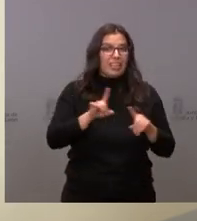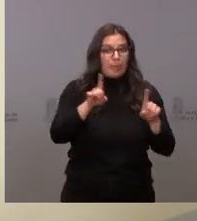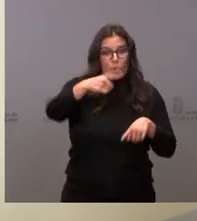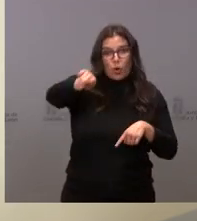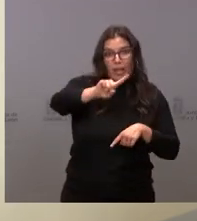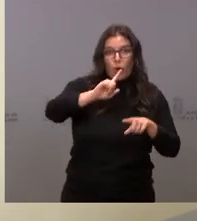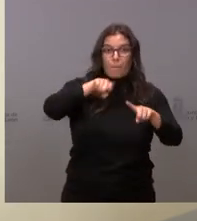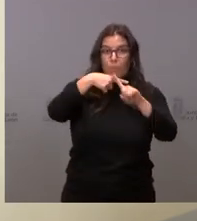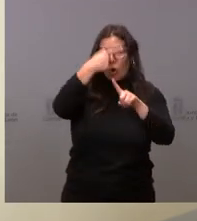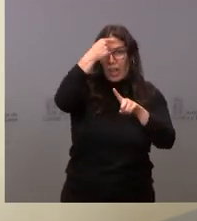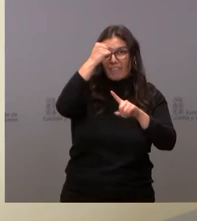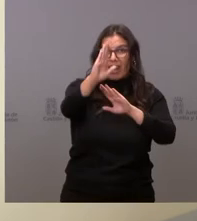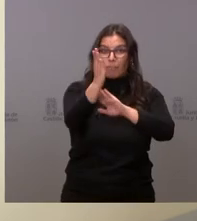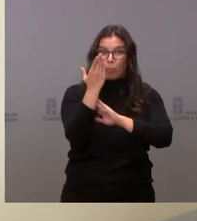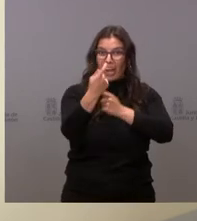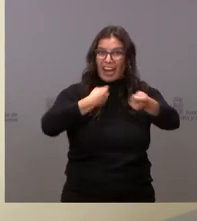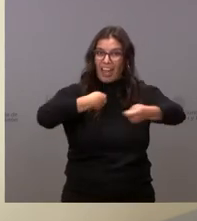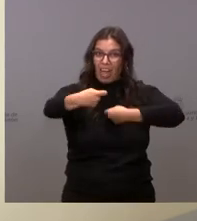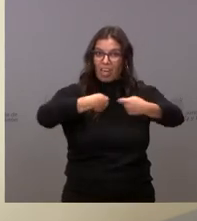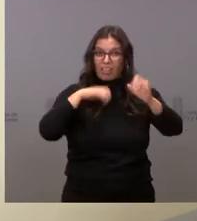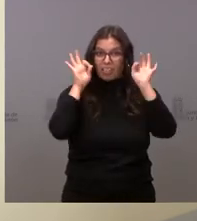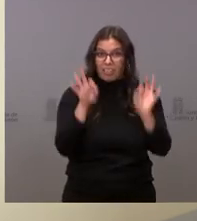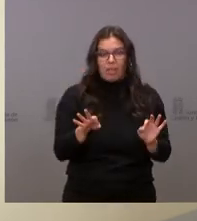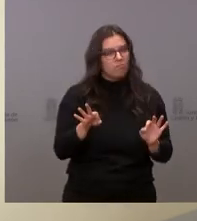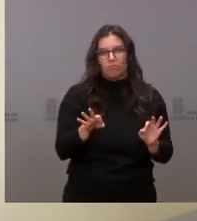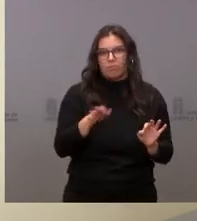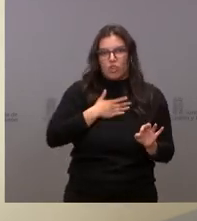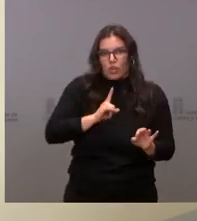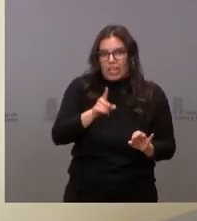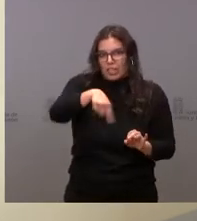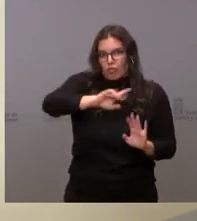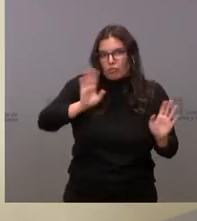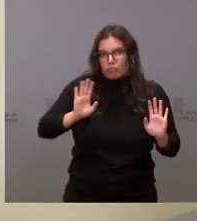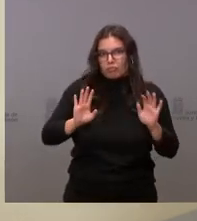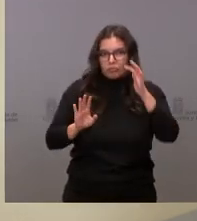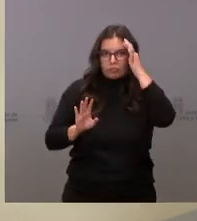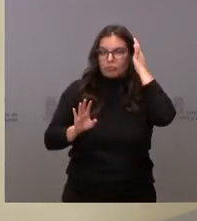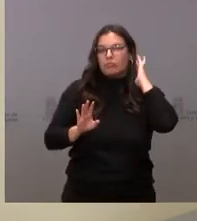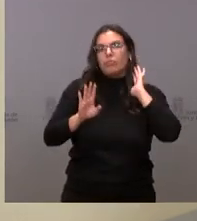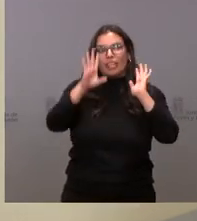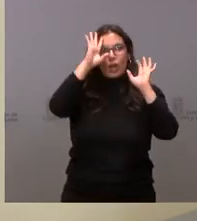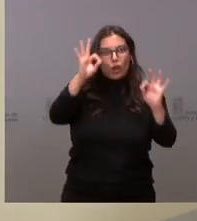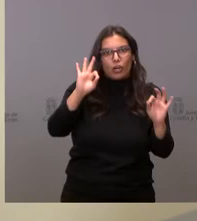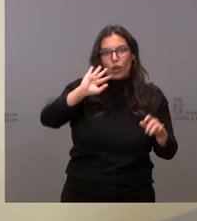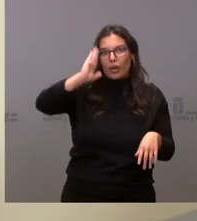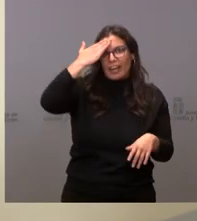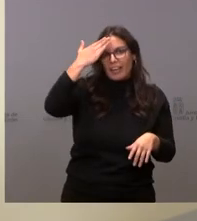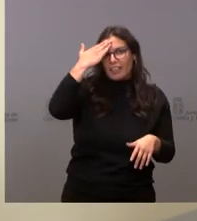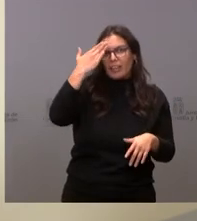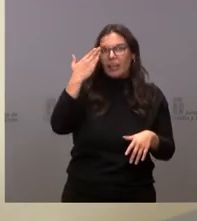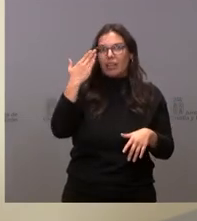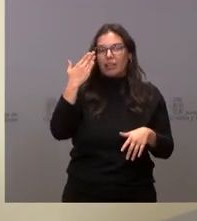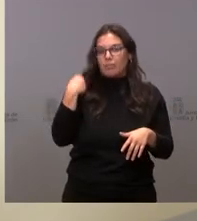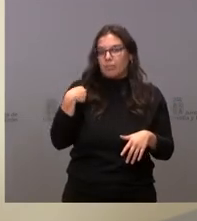Ávila ha planteado ninguna negociación en esos términos los términos de negociación son los razonables de los